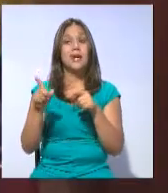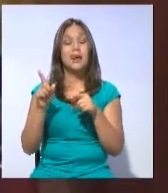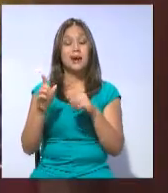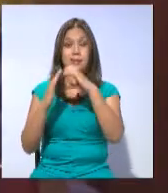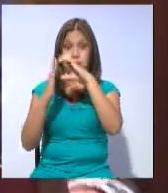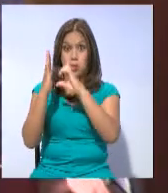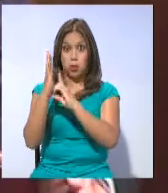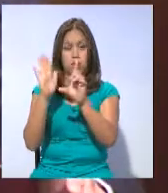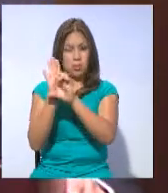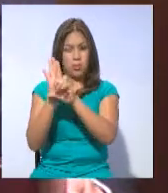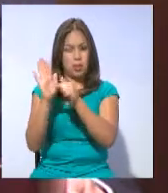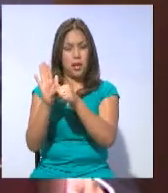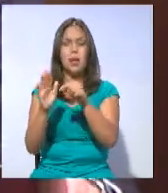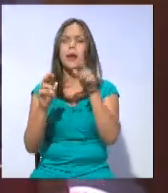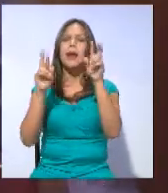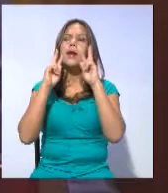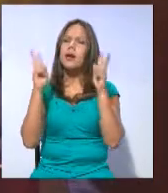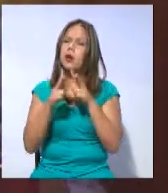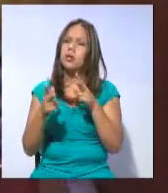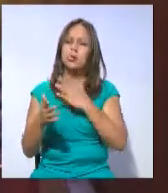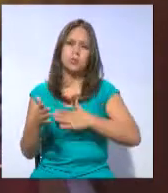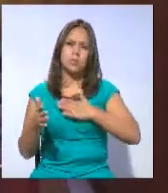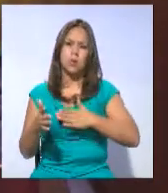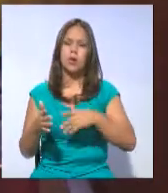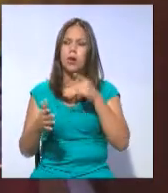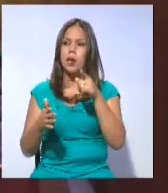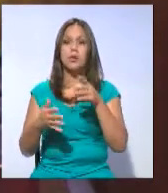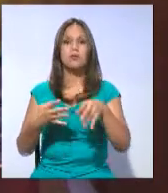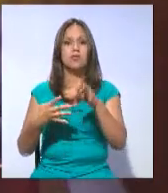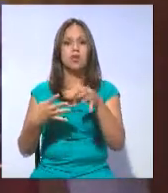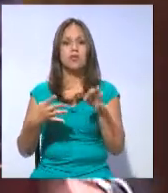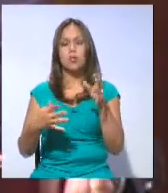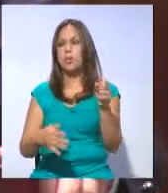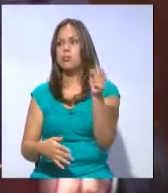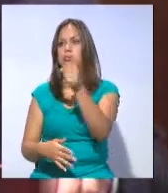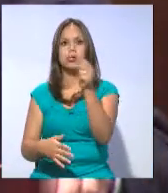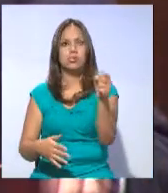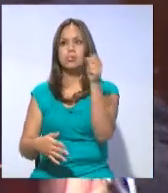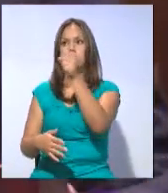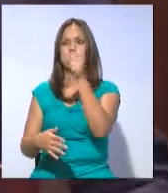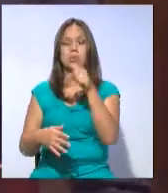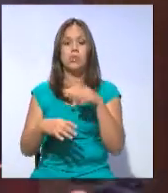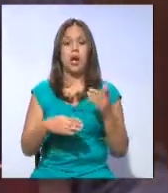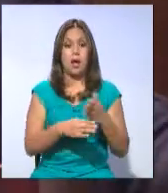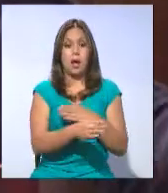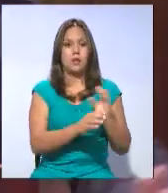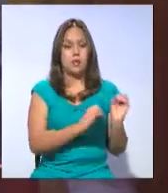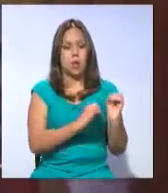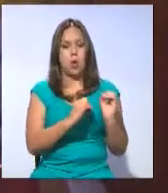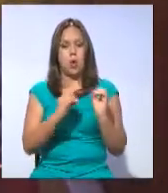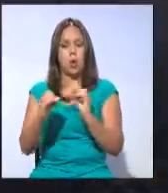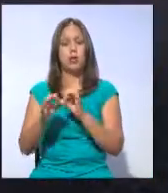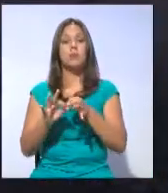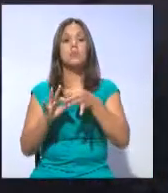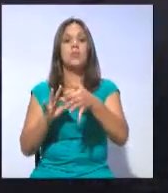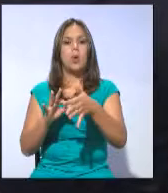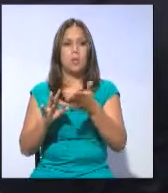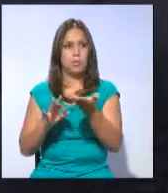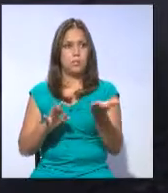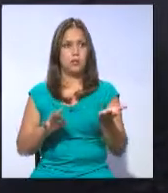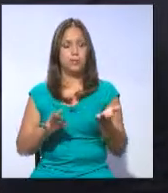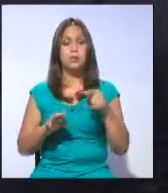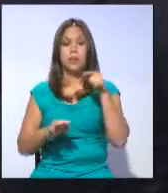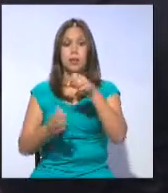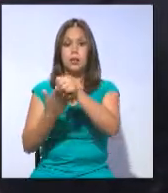no se reconocen las formas de designación y las formas de organización de los pueblos? Este